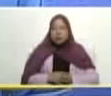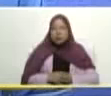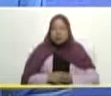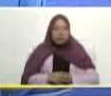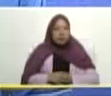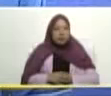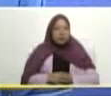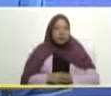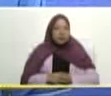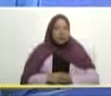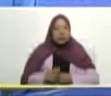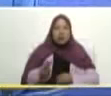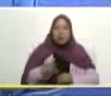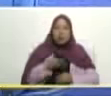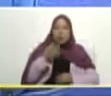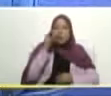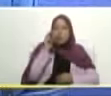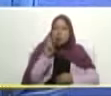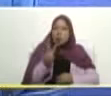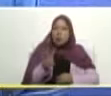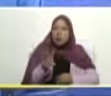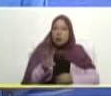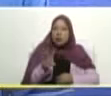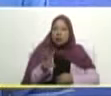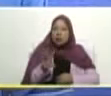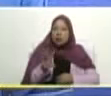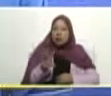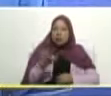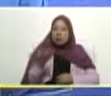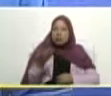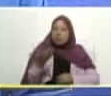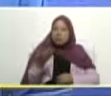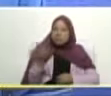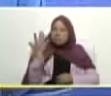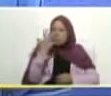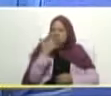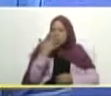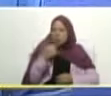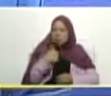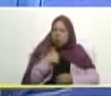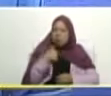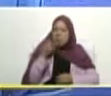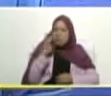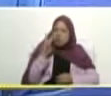yo no puedo verte Vale no puedo verla ¿tú me ves?